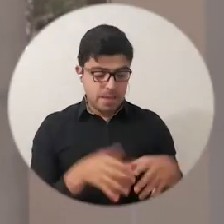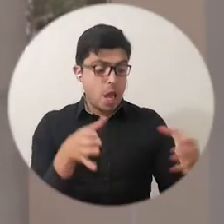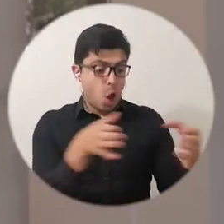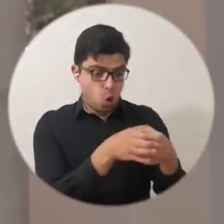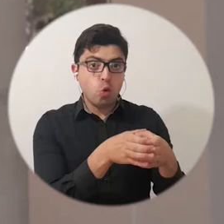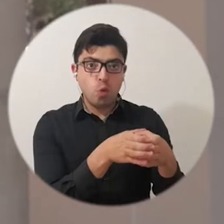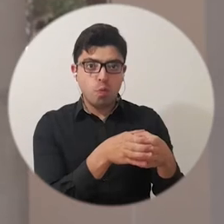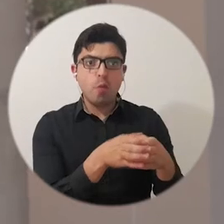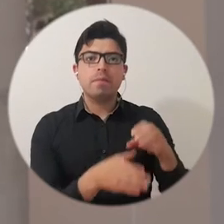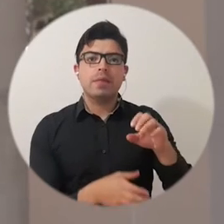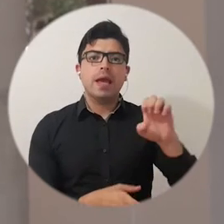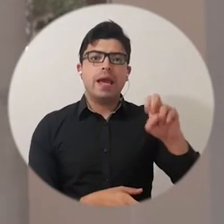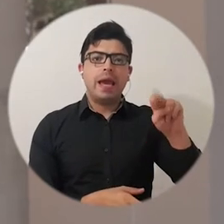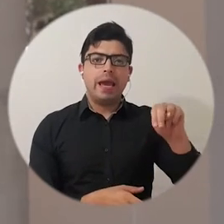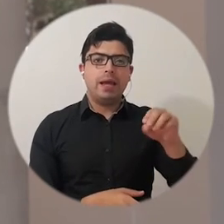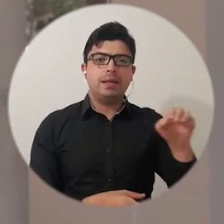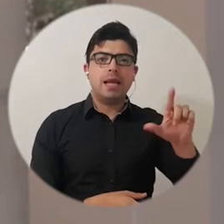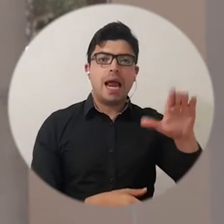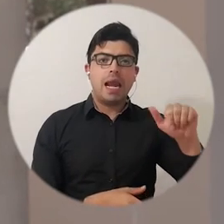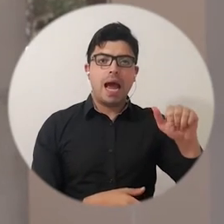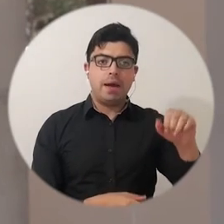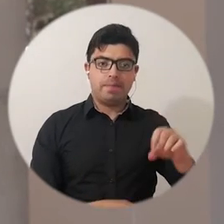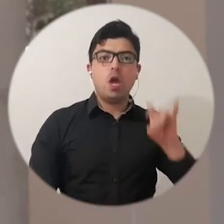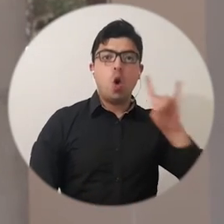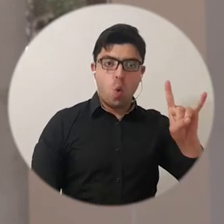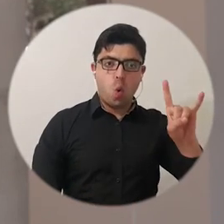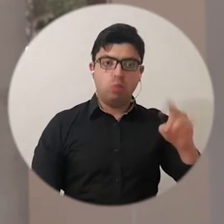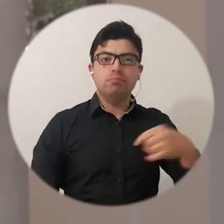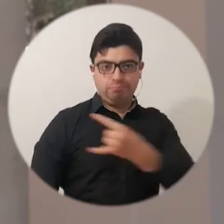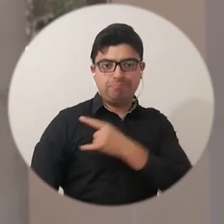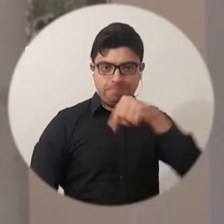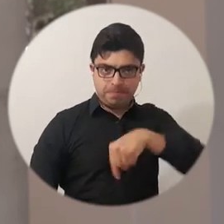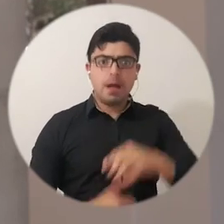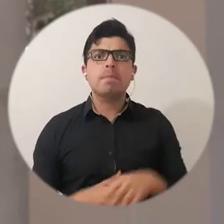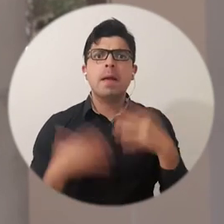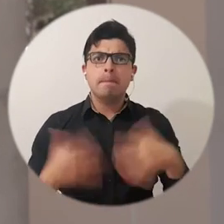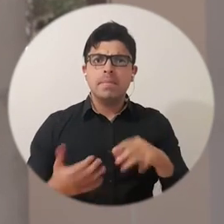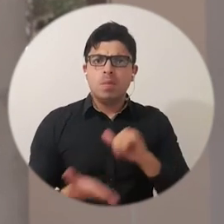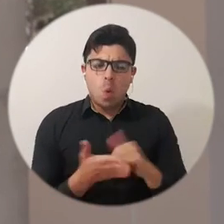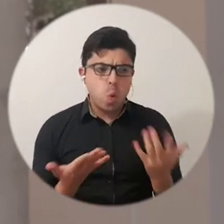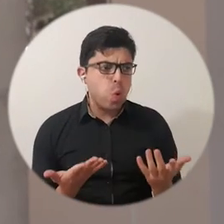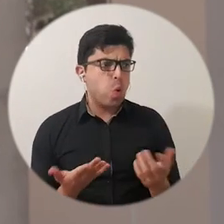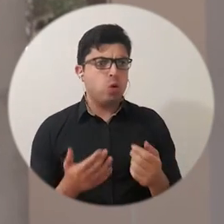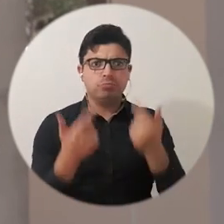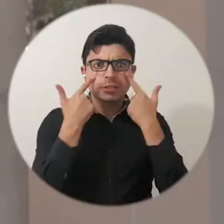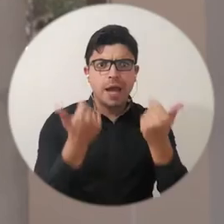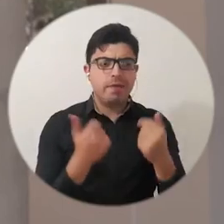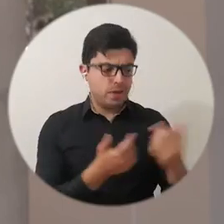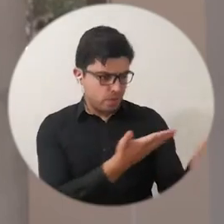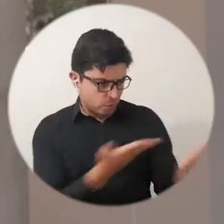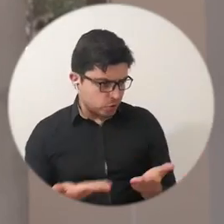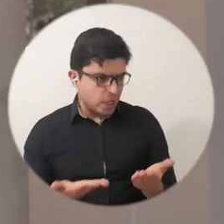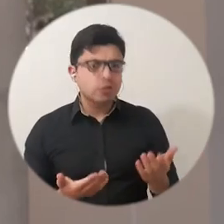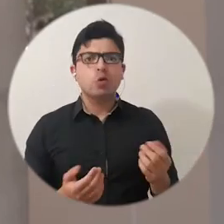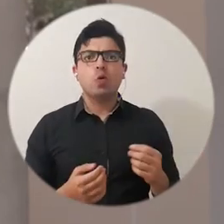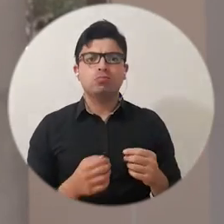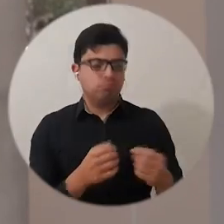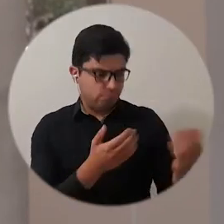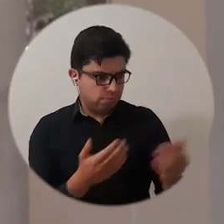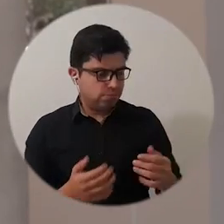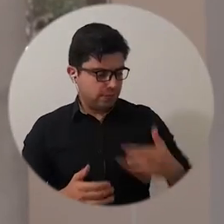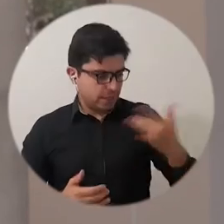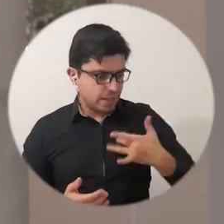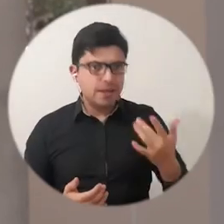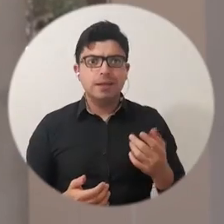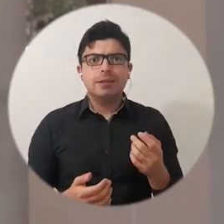el equipo de Enlaú ha sido muy agradable en todo el proceso de recibirnos, de hacernos